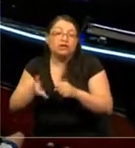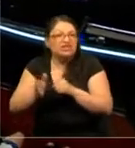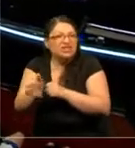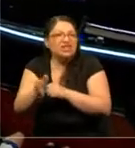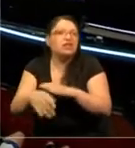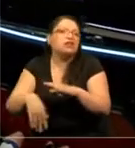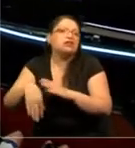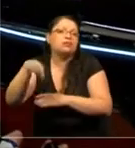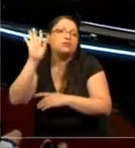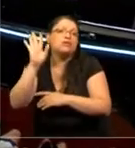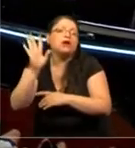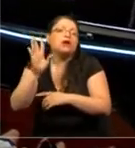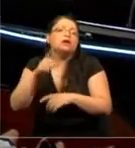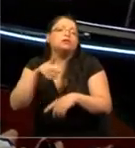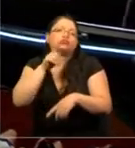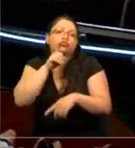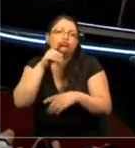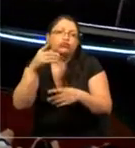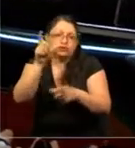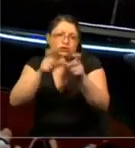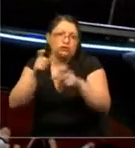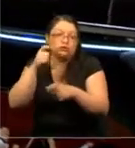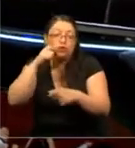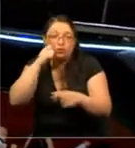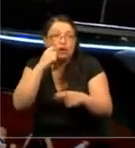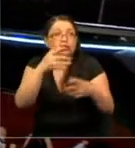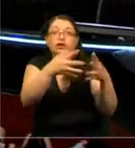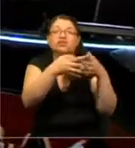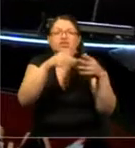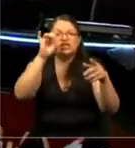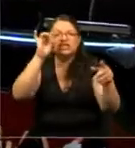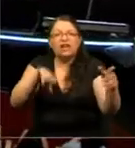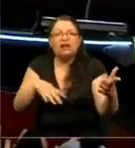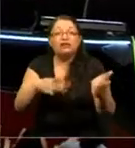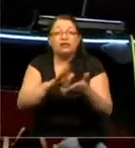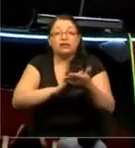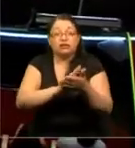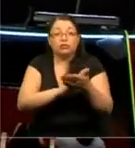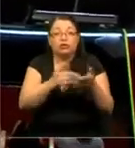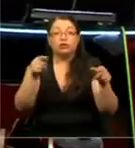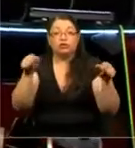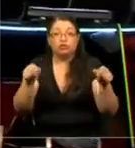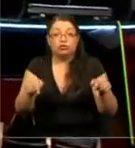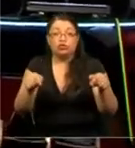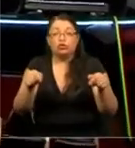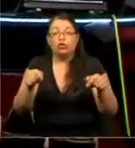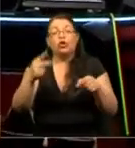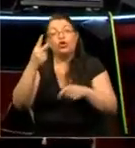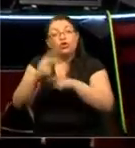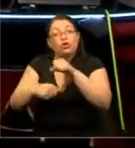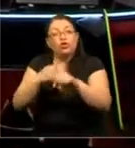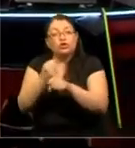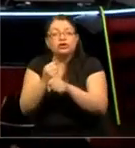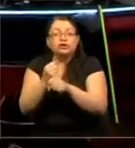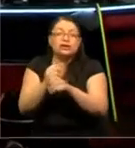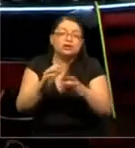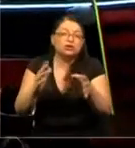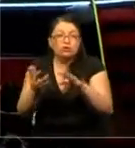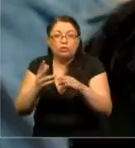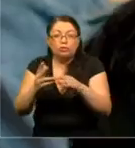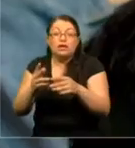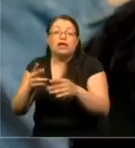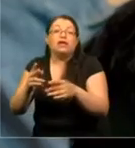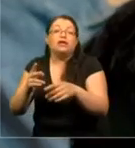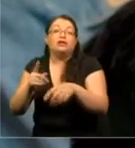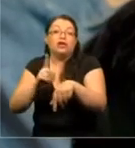las más prevalentes en los humanos. Y en Estados Unidos se sabe que si uno incrementa simplemente dos años y fracción el periodo de vida